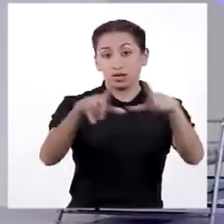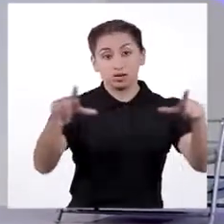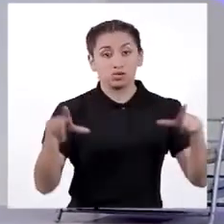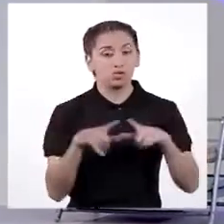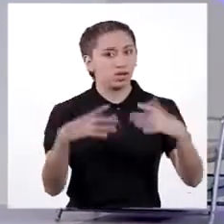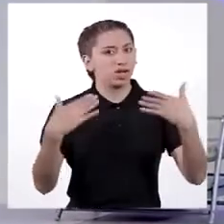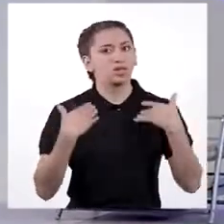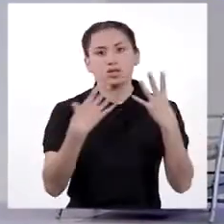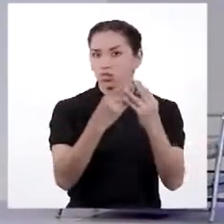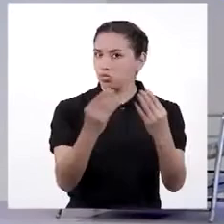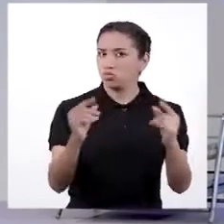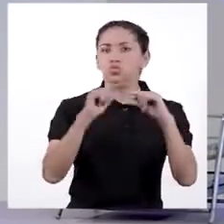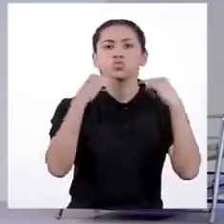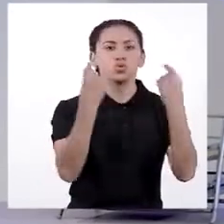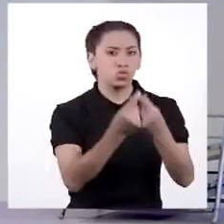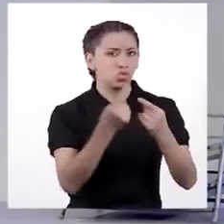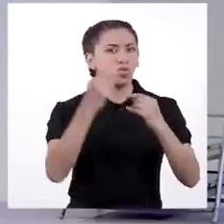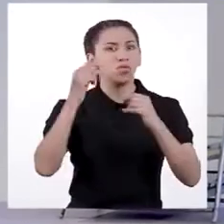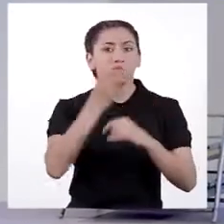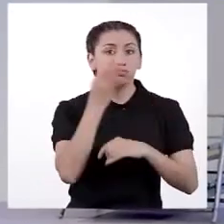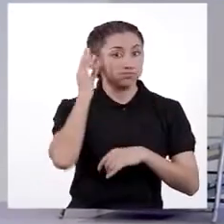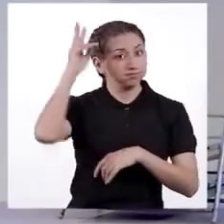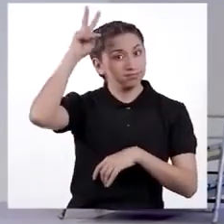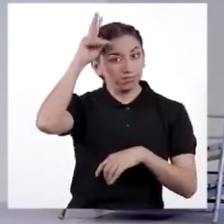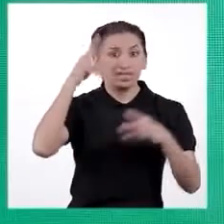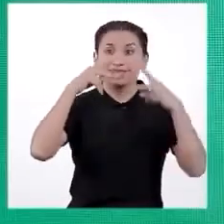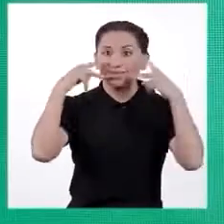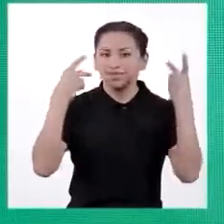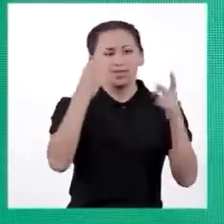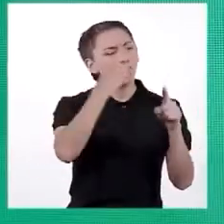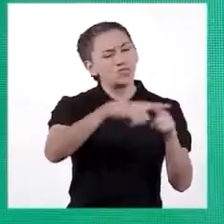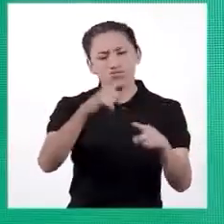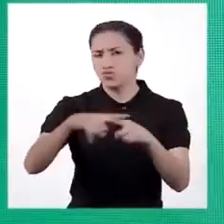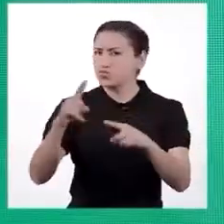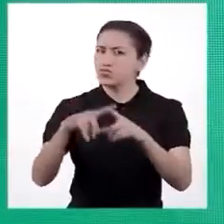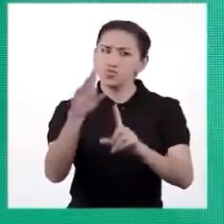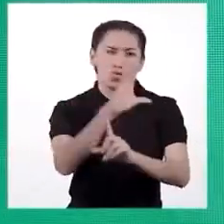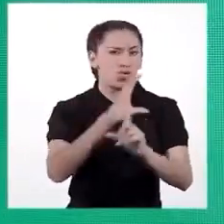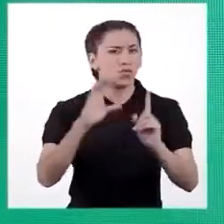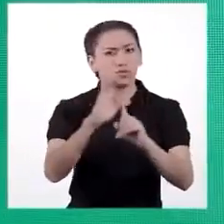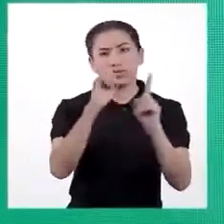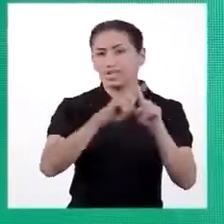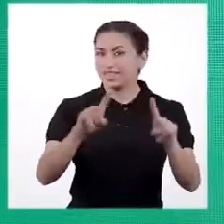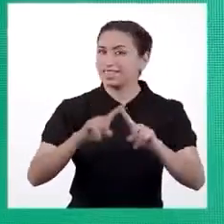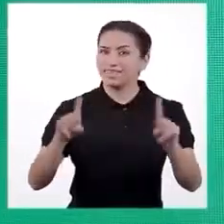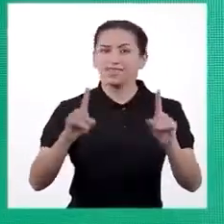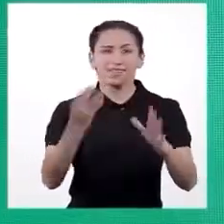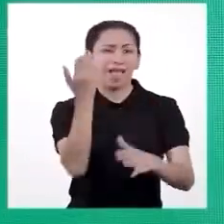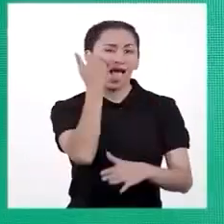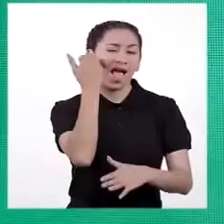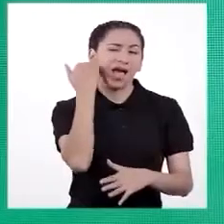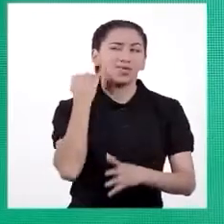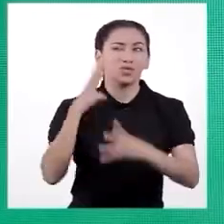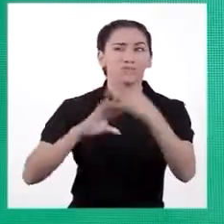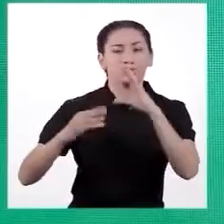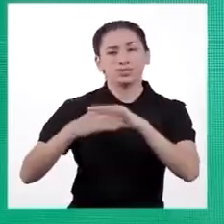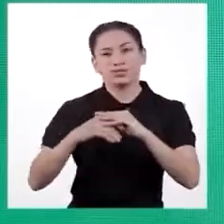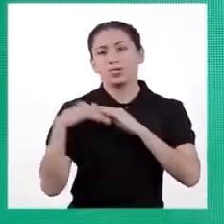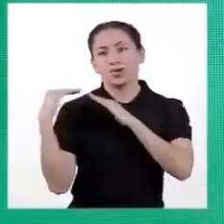grupos étnicos manifestándose culturalmente todo el tiempo. Manifestaciones culturales, ancestrales y